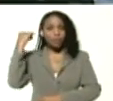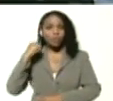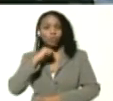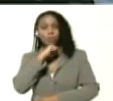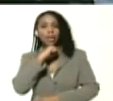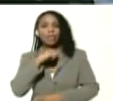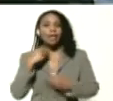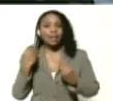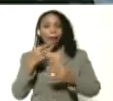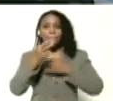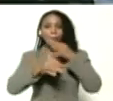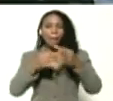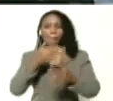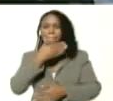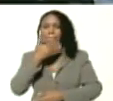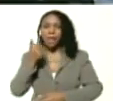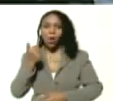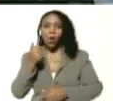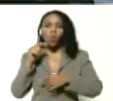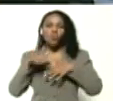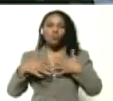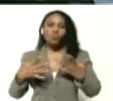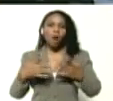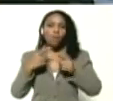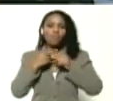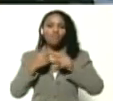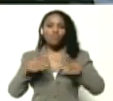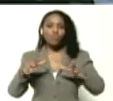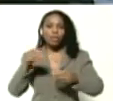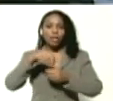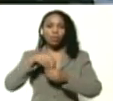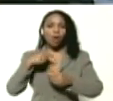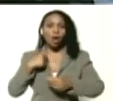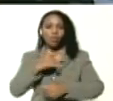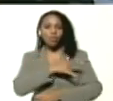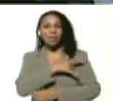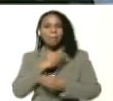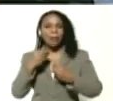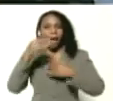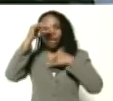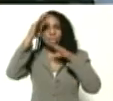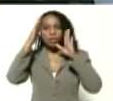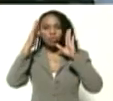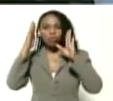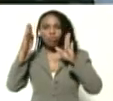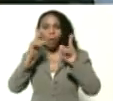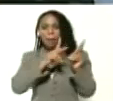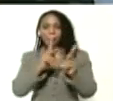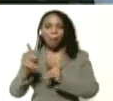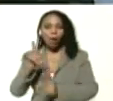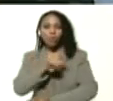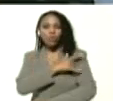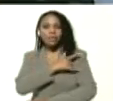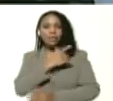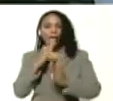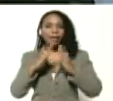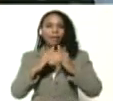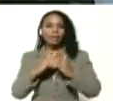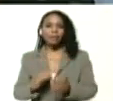quien le explicará un poco mejor cuál ha sido el despliegue dentro de la universidad para atender el plan universidad en casa.